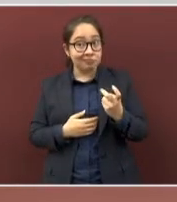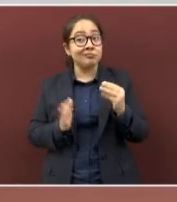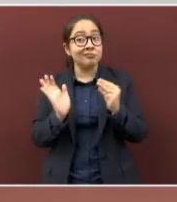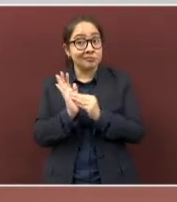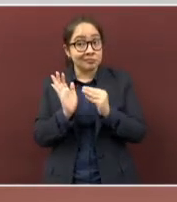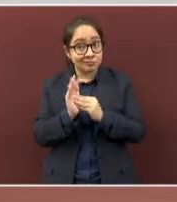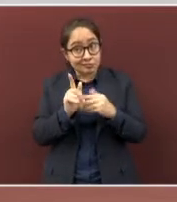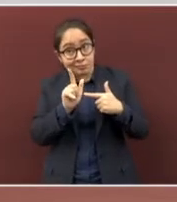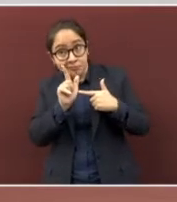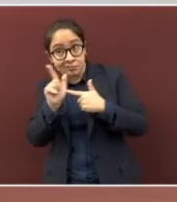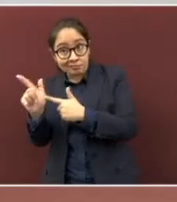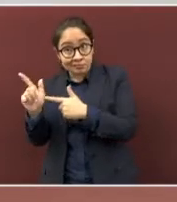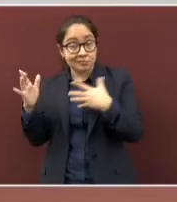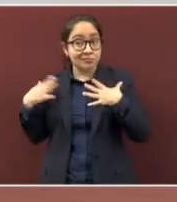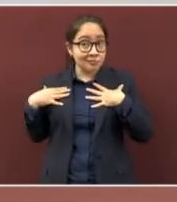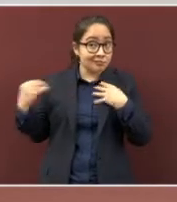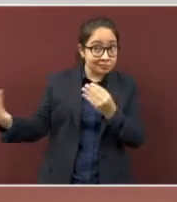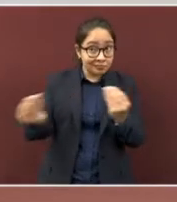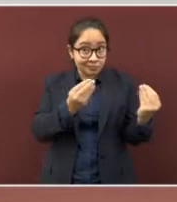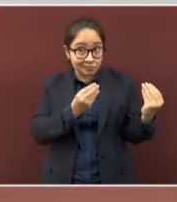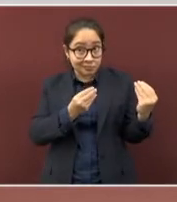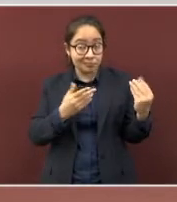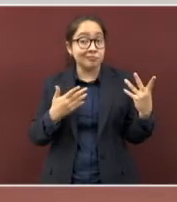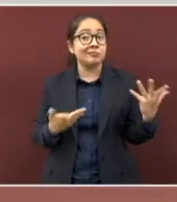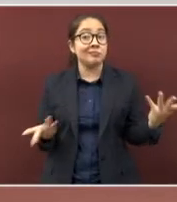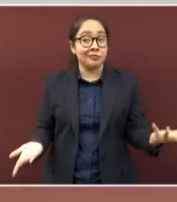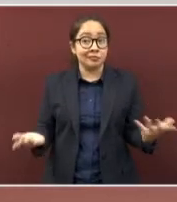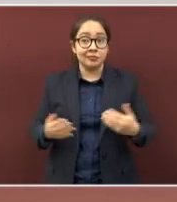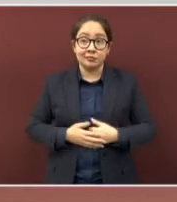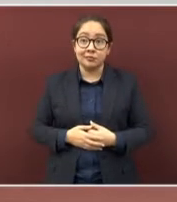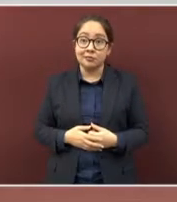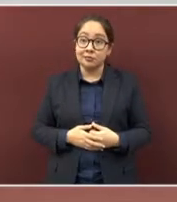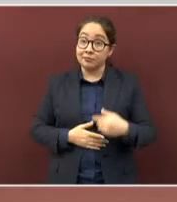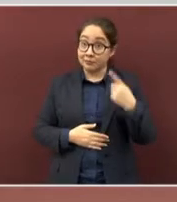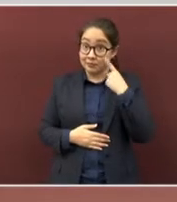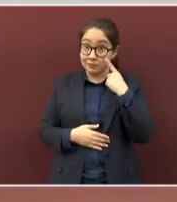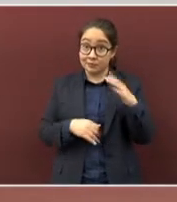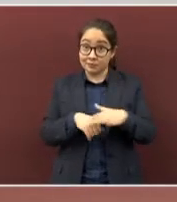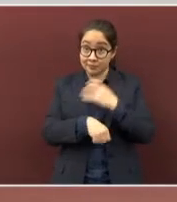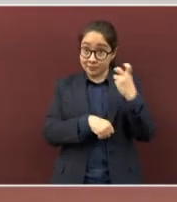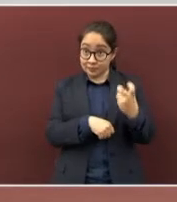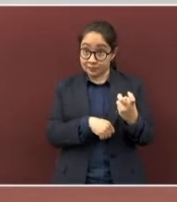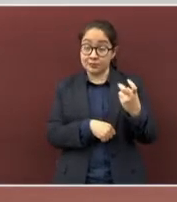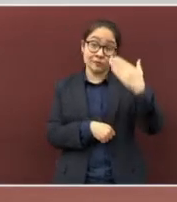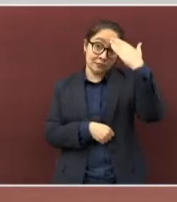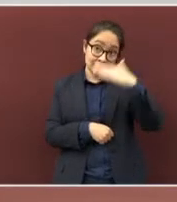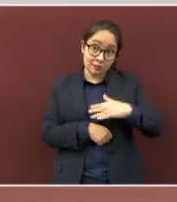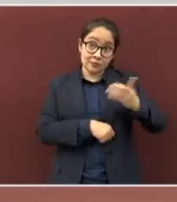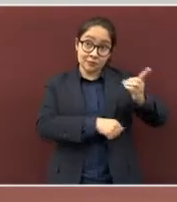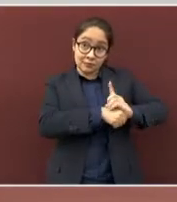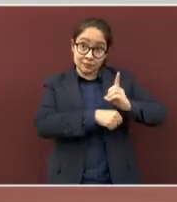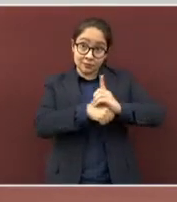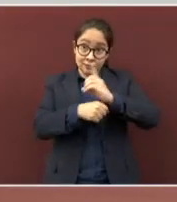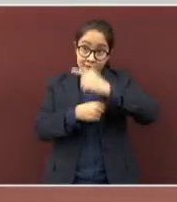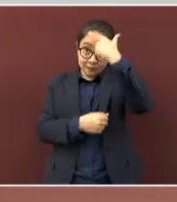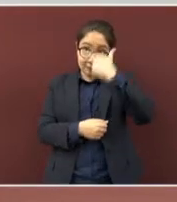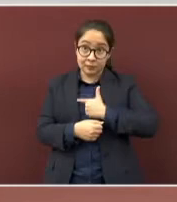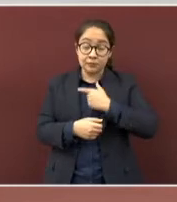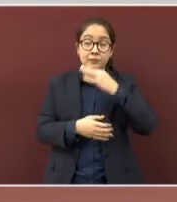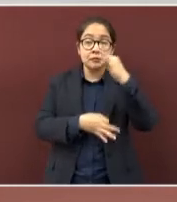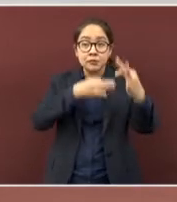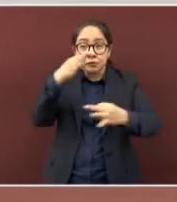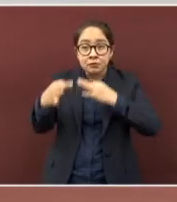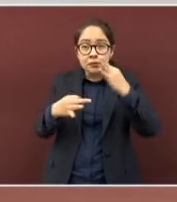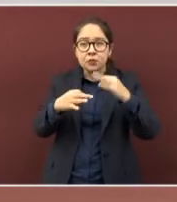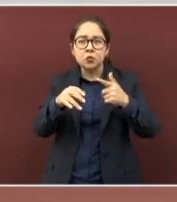el coronavirus aún se encuentra presente. Es por ello que, como todas las noches, les muestro los